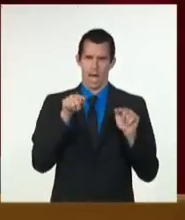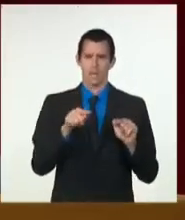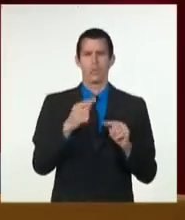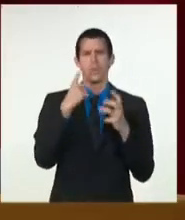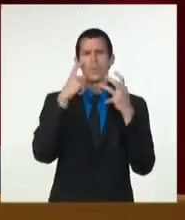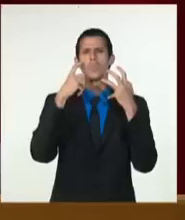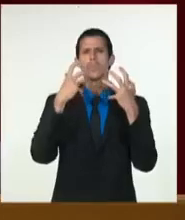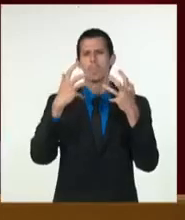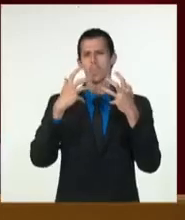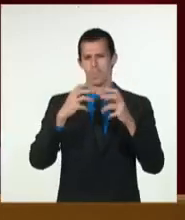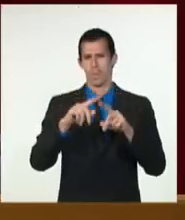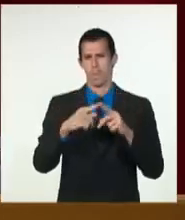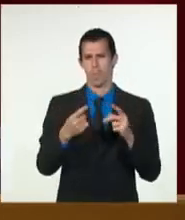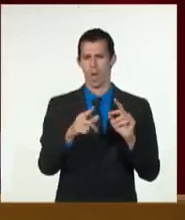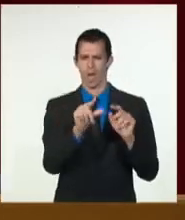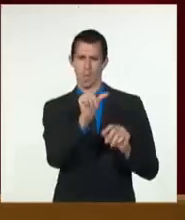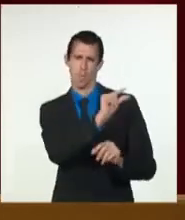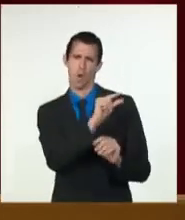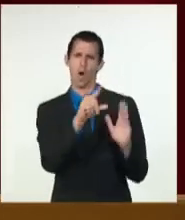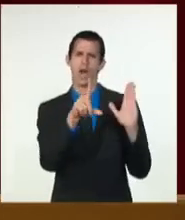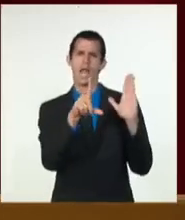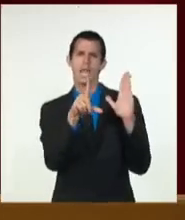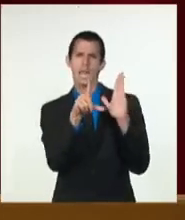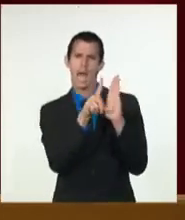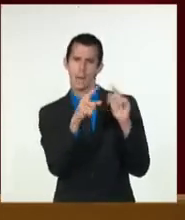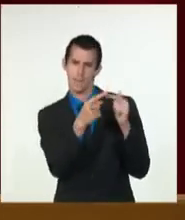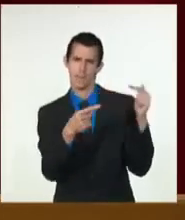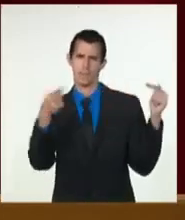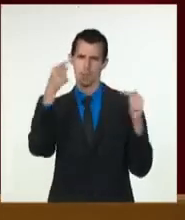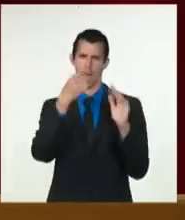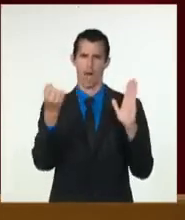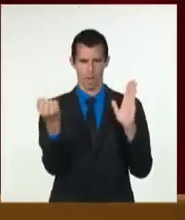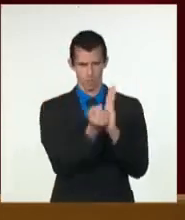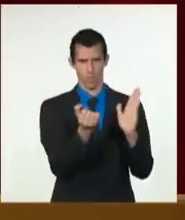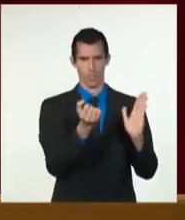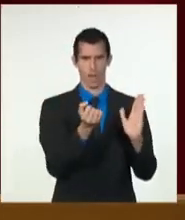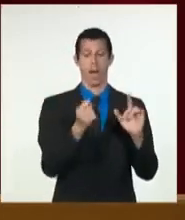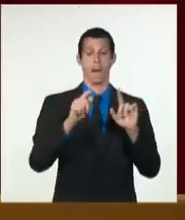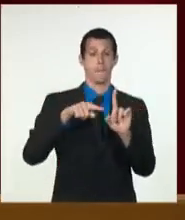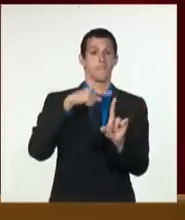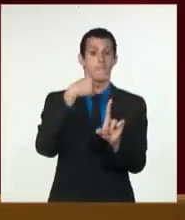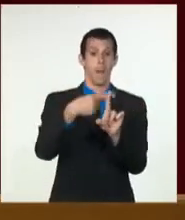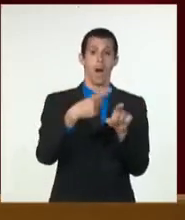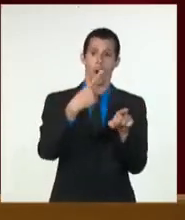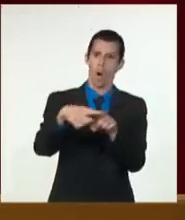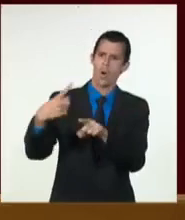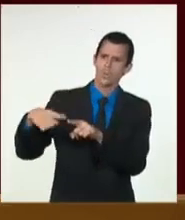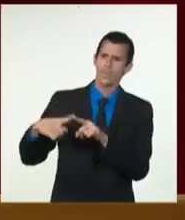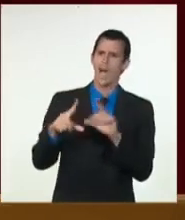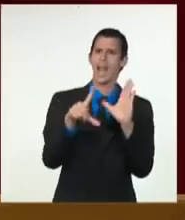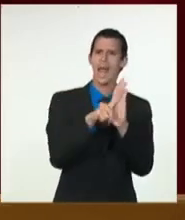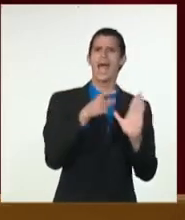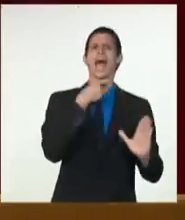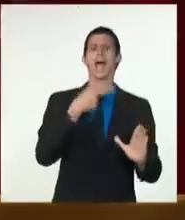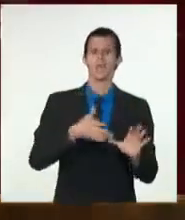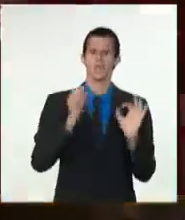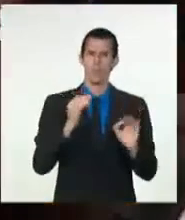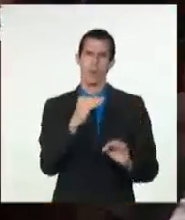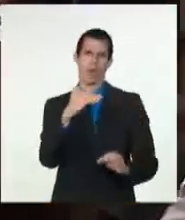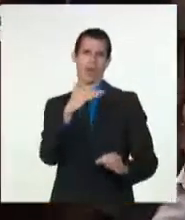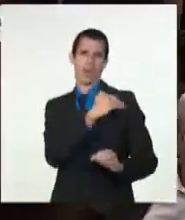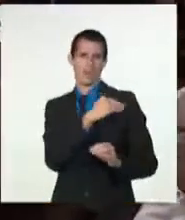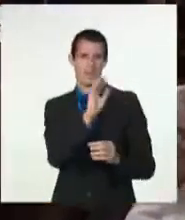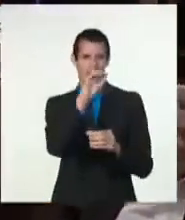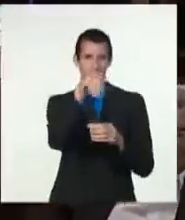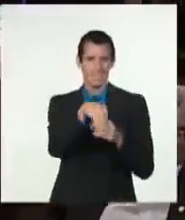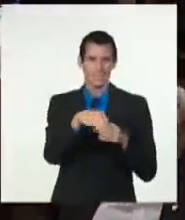Con la aprobación de la Ley del Código Penal Militar, que como hemos visto aquí, está en concordancia con nuestra Carta Magna